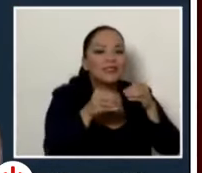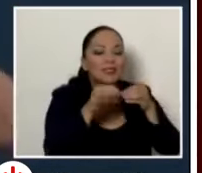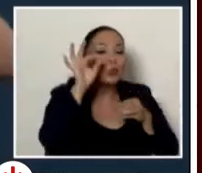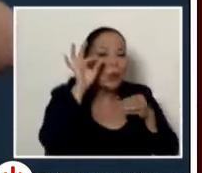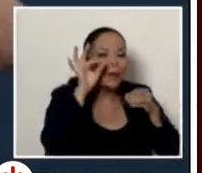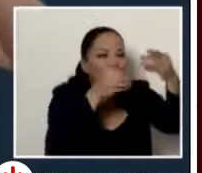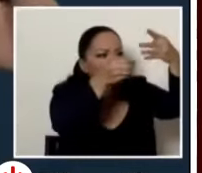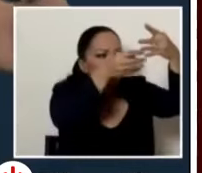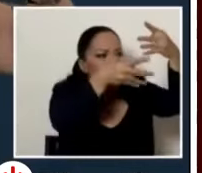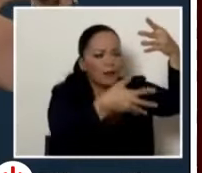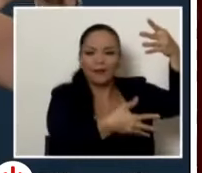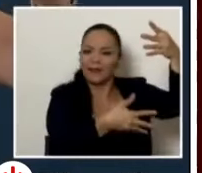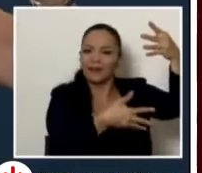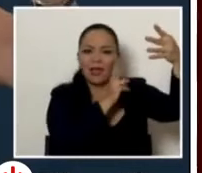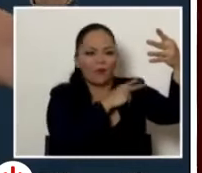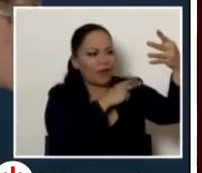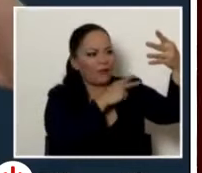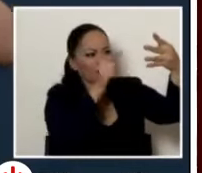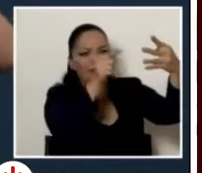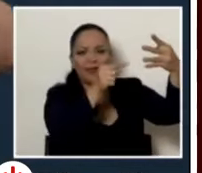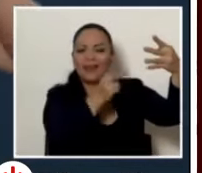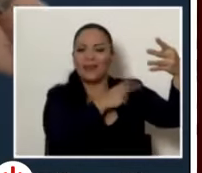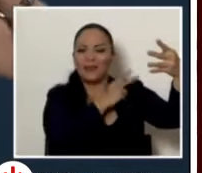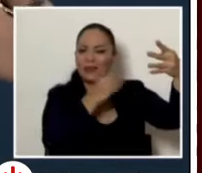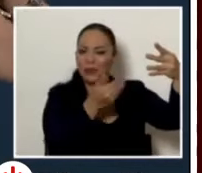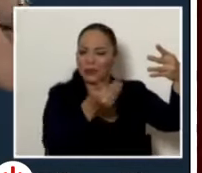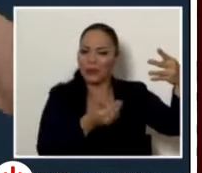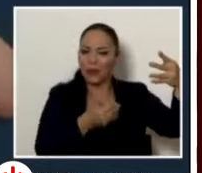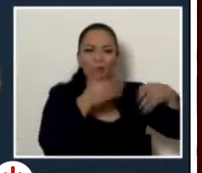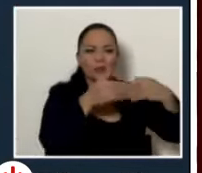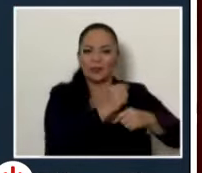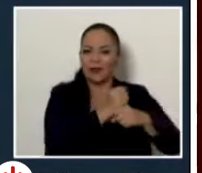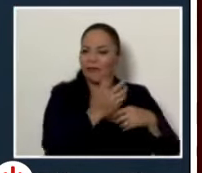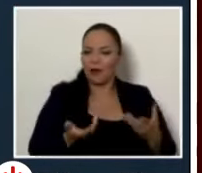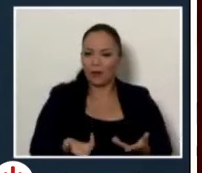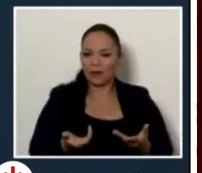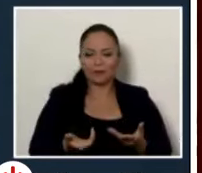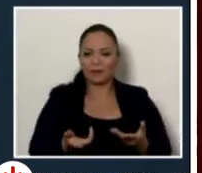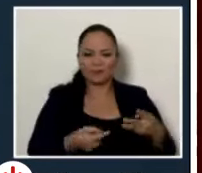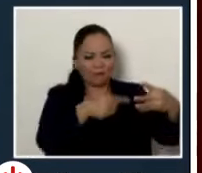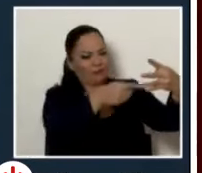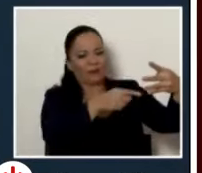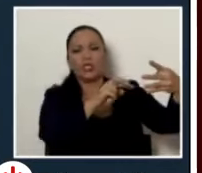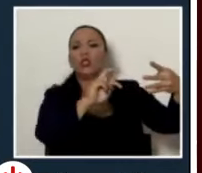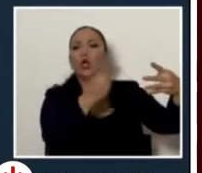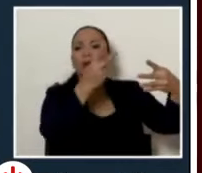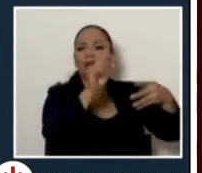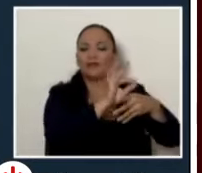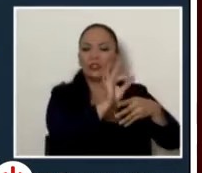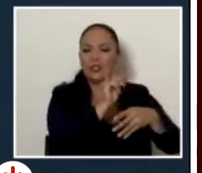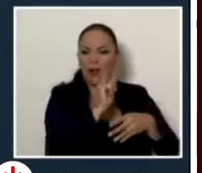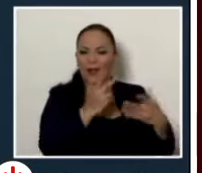con sus correspondientes jefaturas y procesos de trabajo que pueden duplicarse que pueden